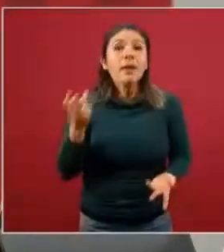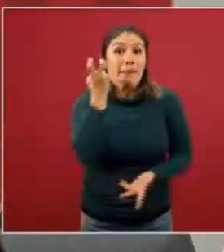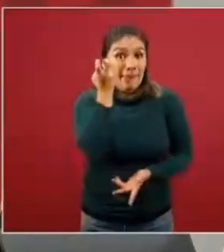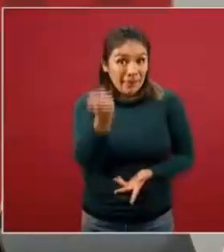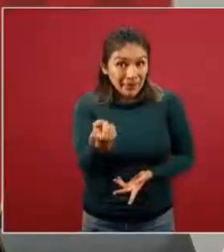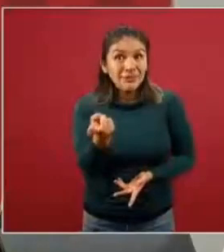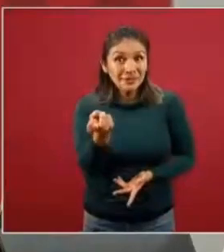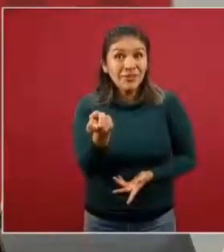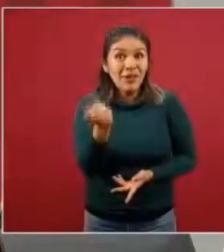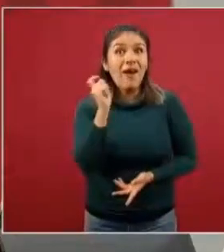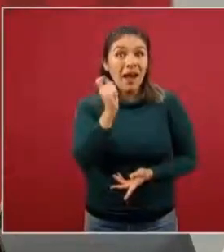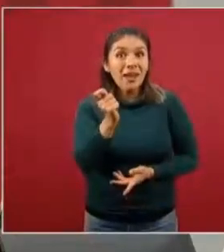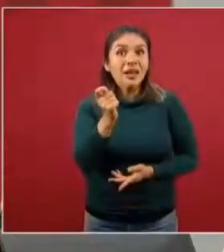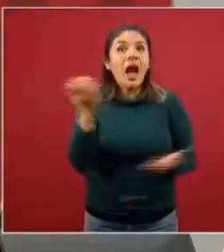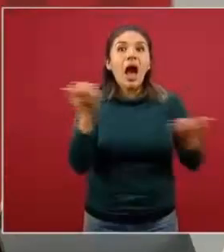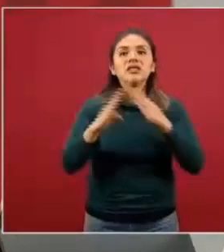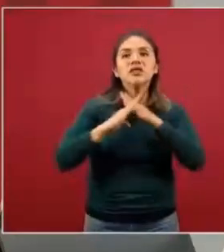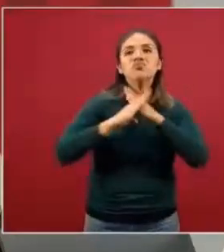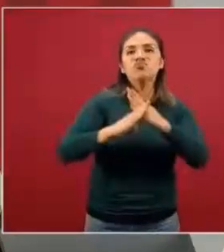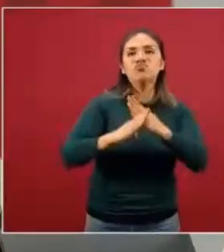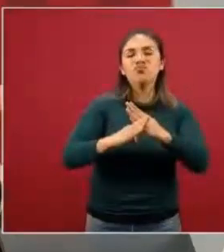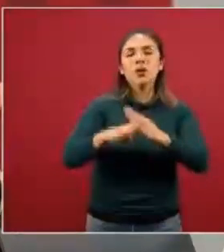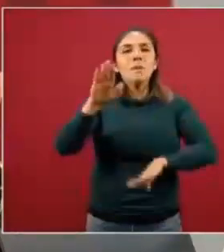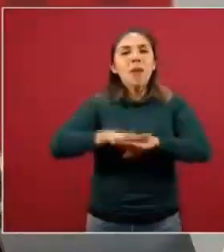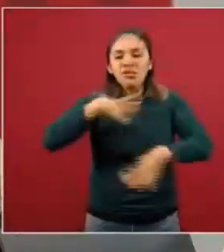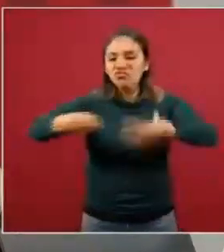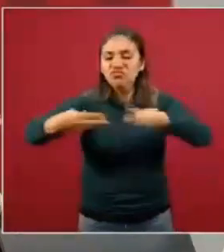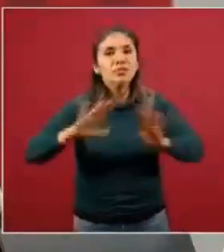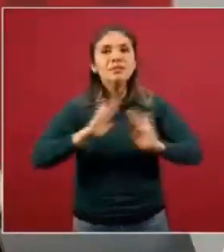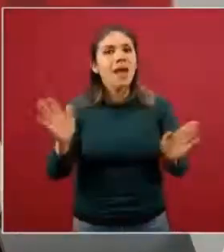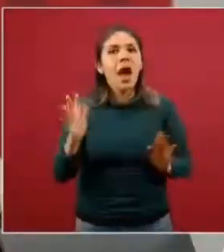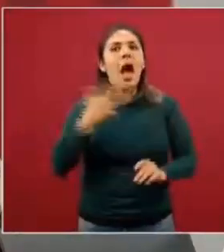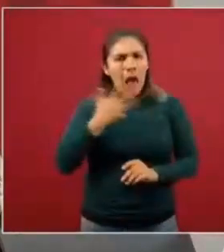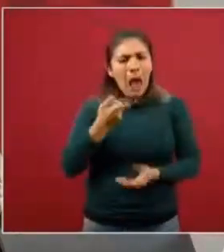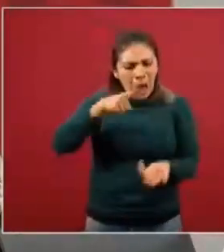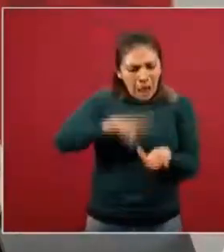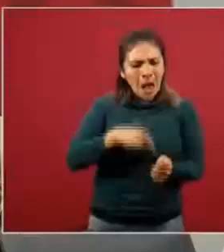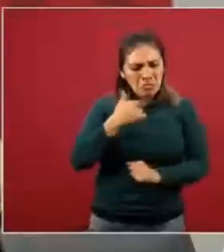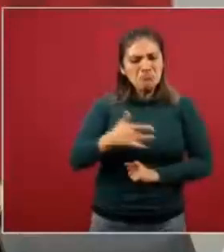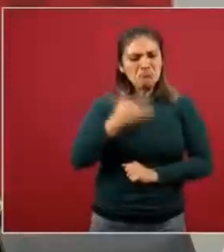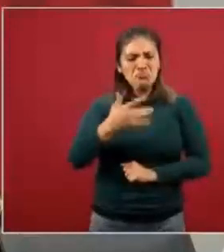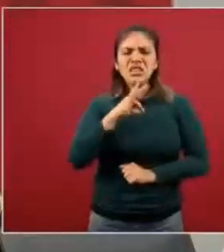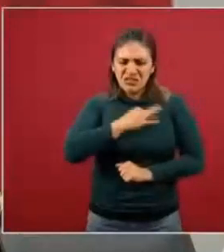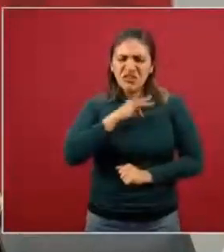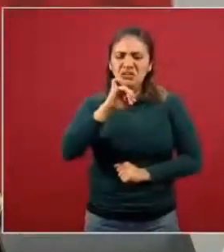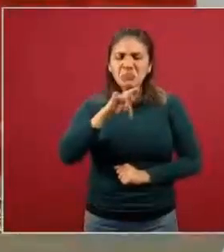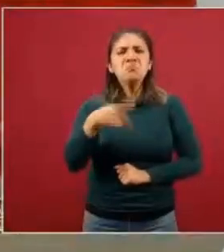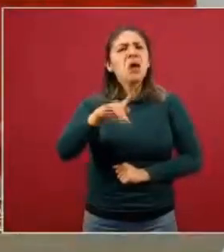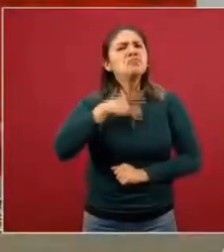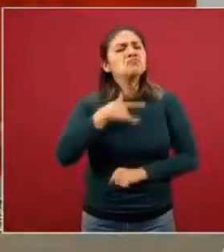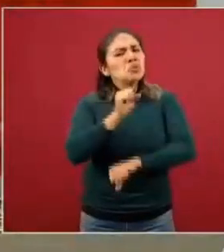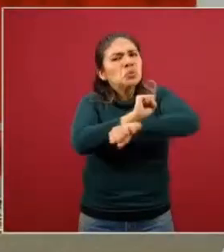Porque eso es lo que va a detener la epidemia, el tener muchas personas que se infectaron, tuvieron síntomas leves o síntomas moderados,